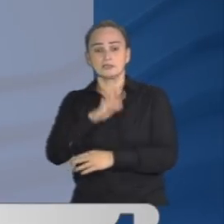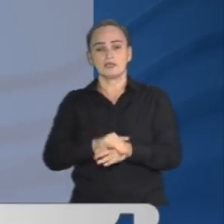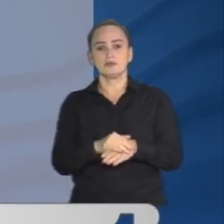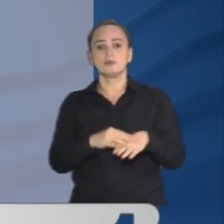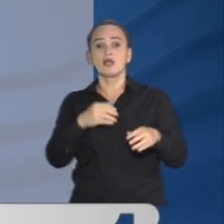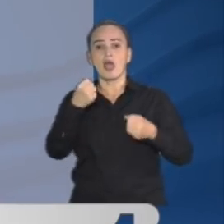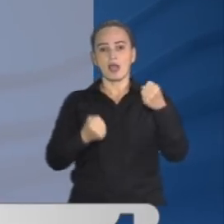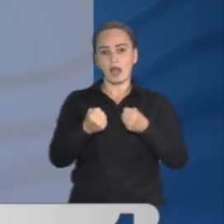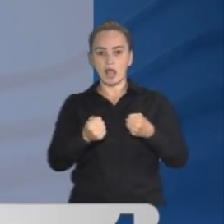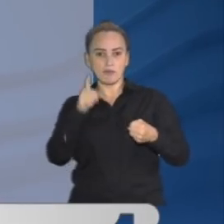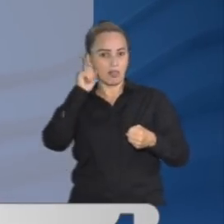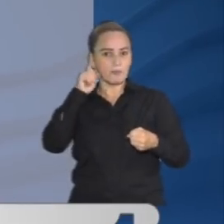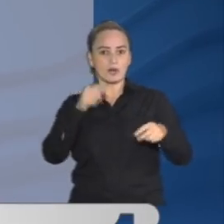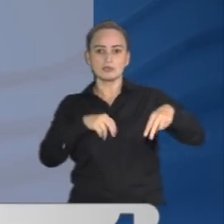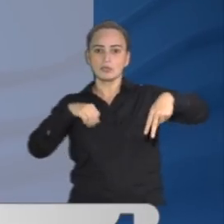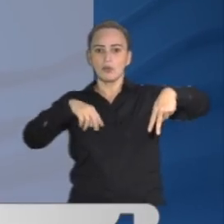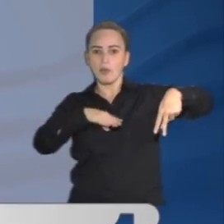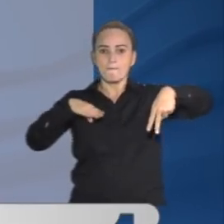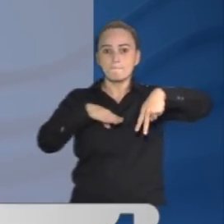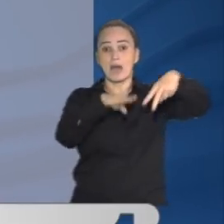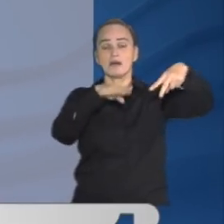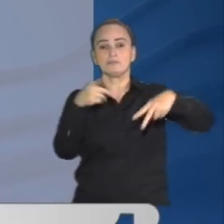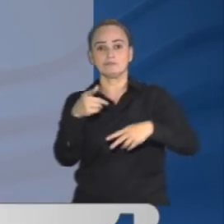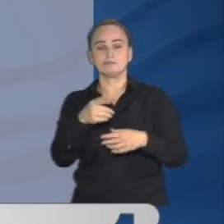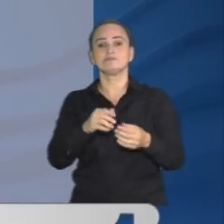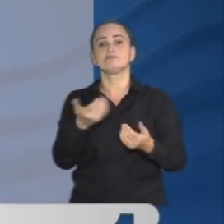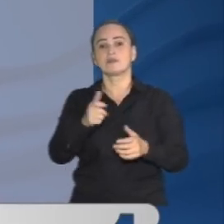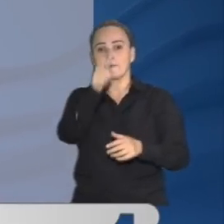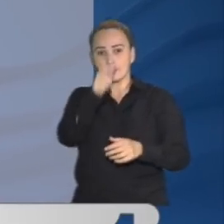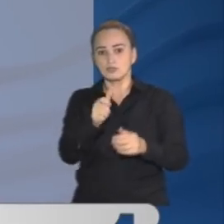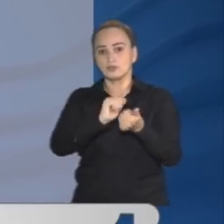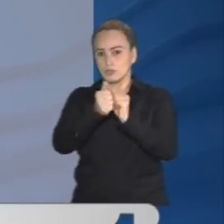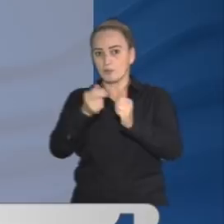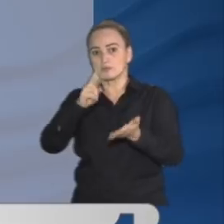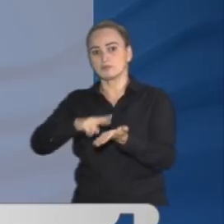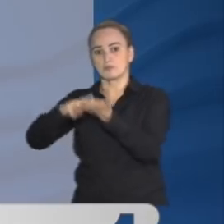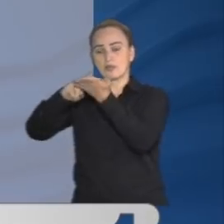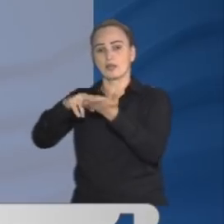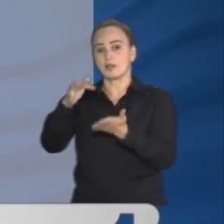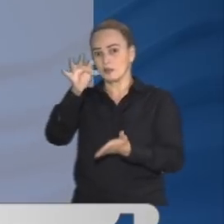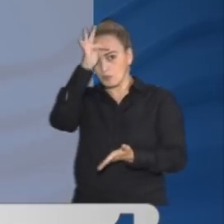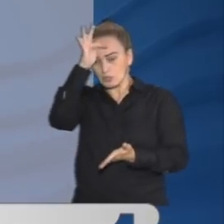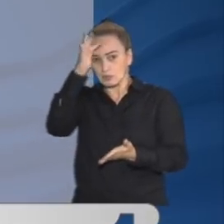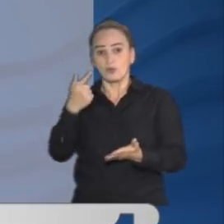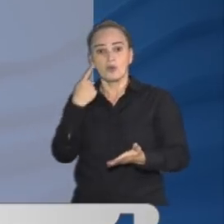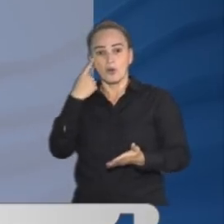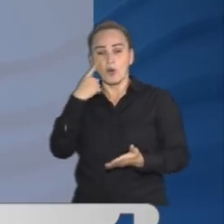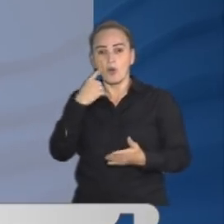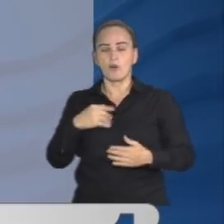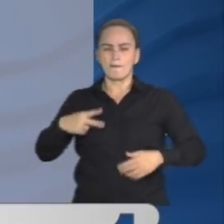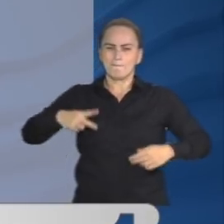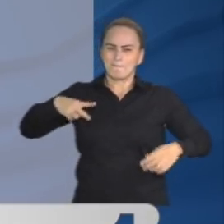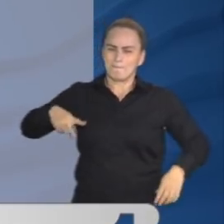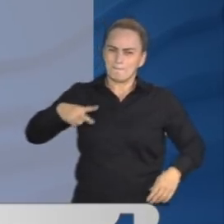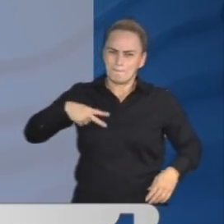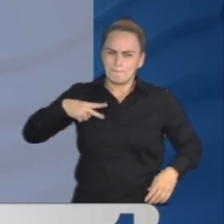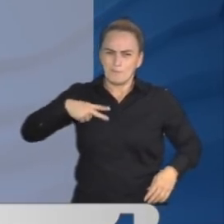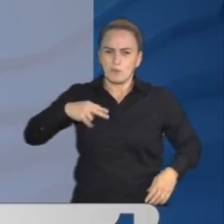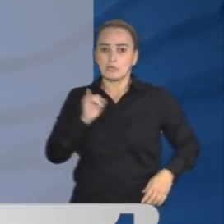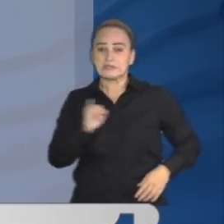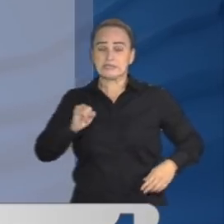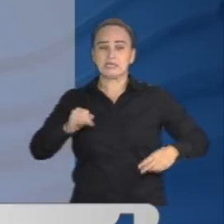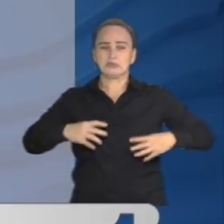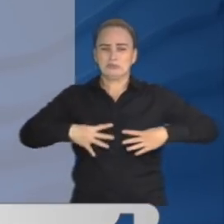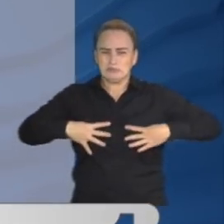de tentativa de homicidio. Por su parte, el deportista se encuentra con pronóstico reservado, tiene afectación en su pulmón izquierdo y en varias